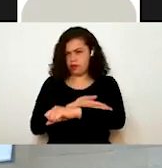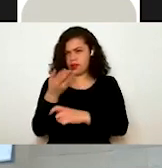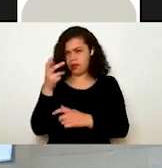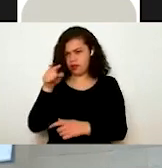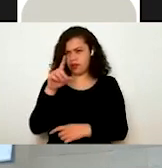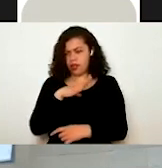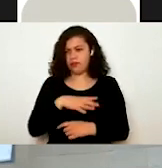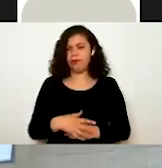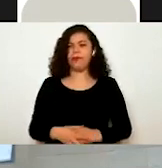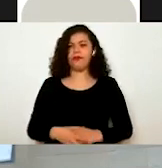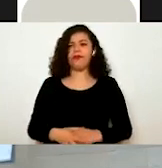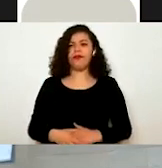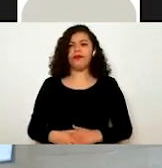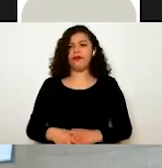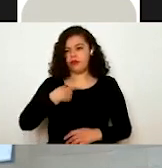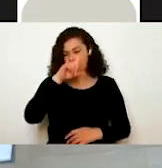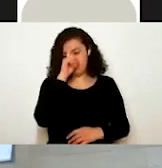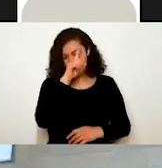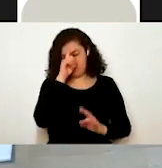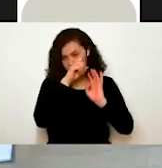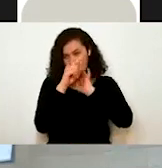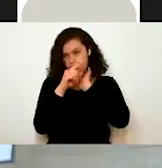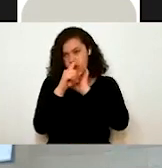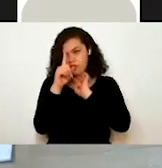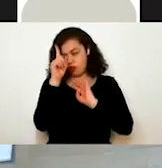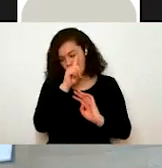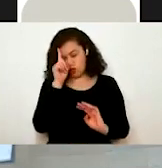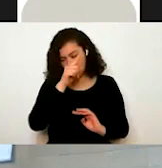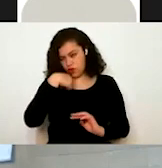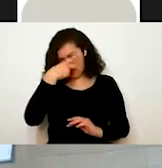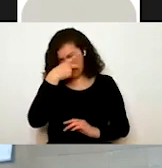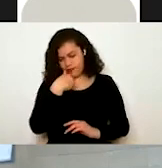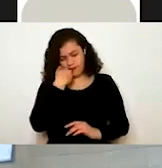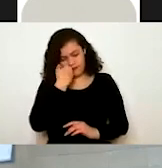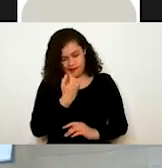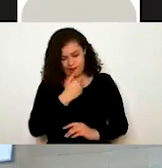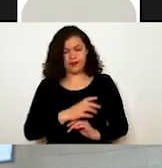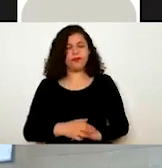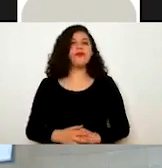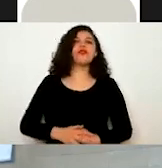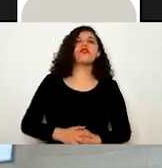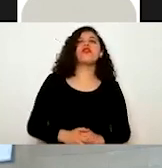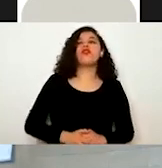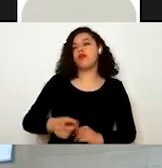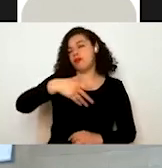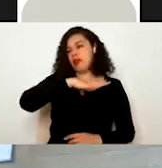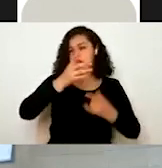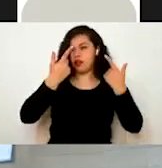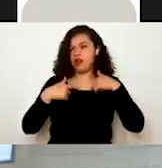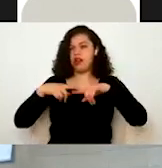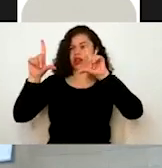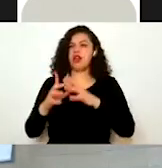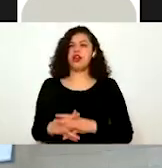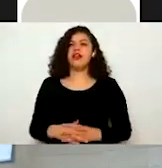Aquí un consejo, un tip que me gustaría darles es que, bueno, si ustedes están aquí en una pantalla y quieren saber